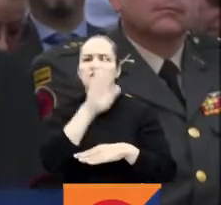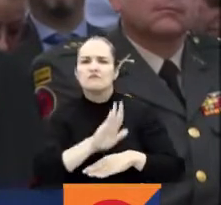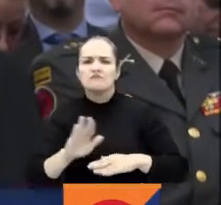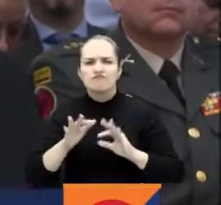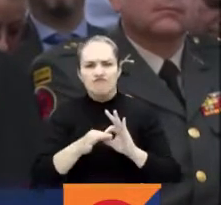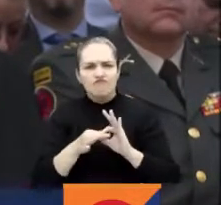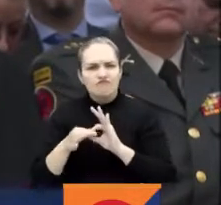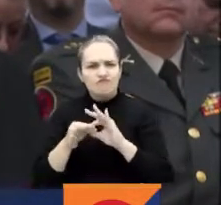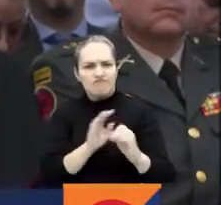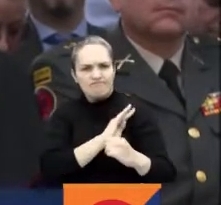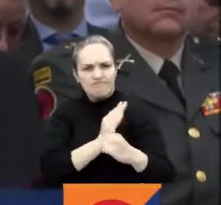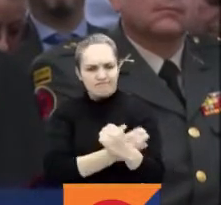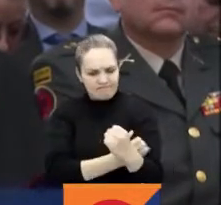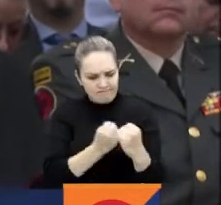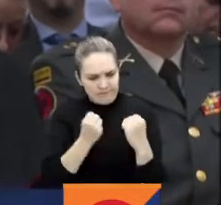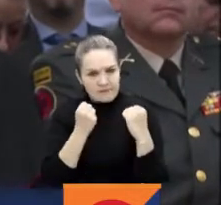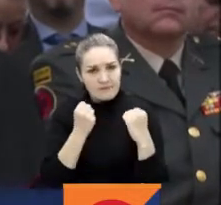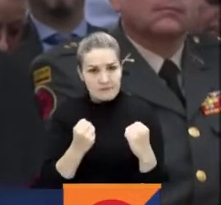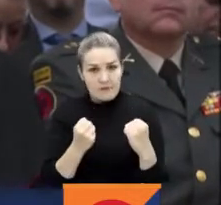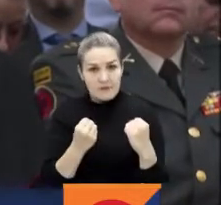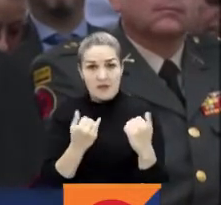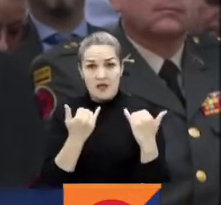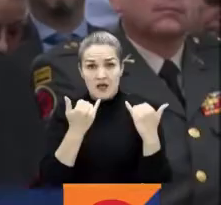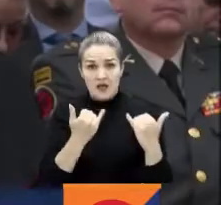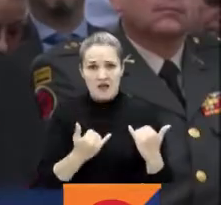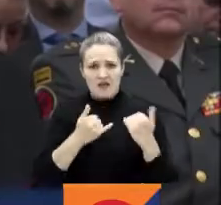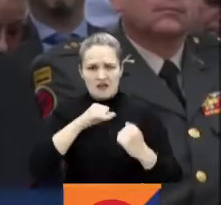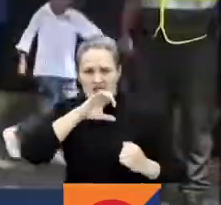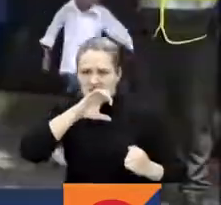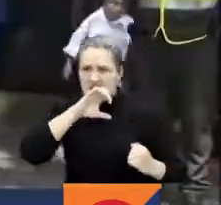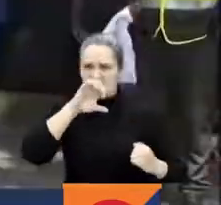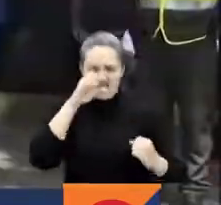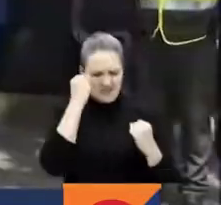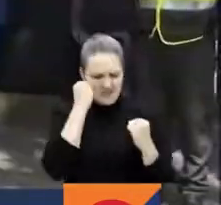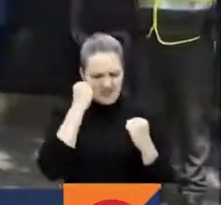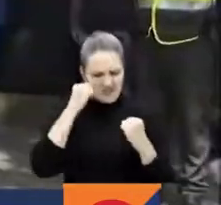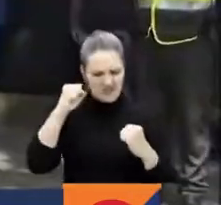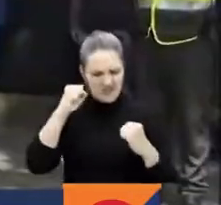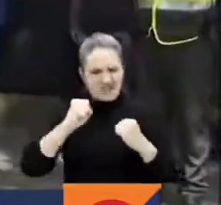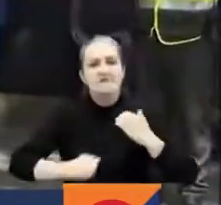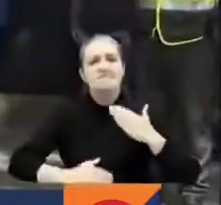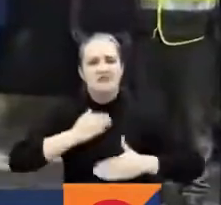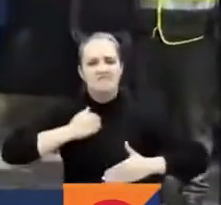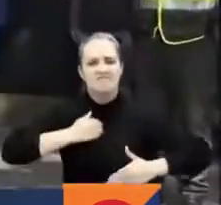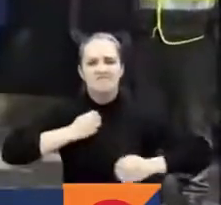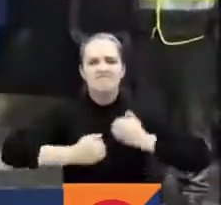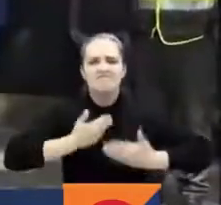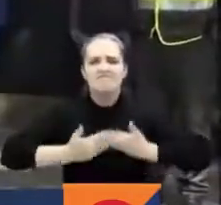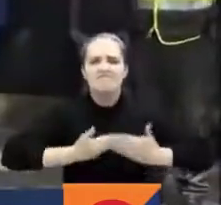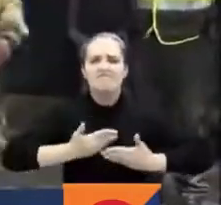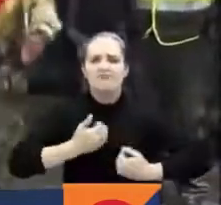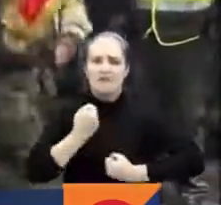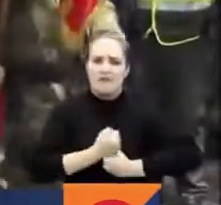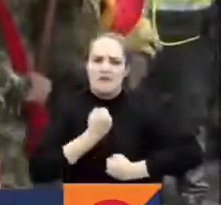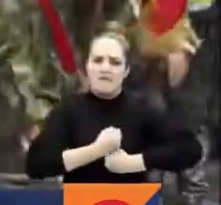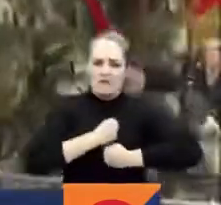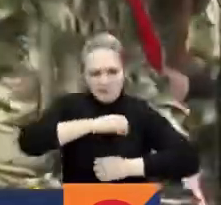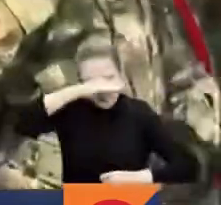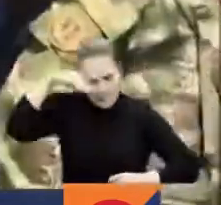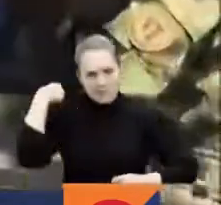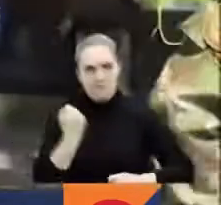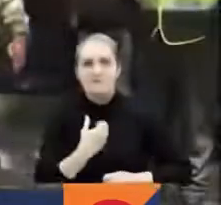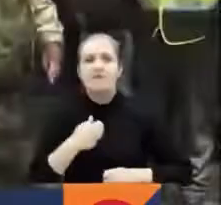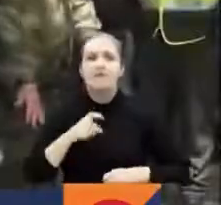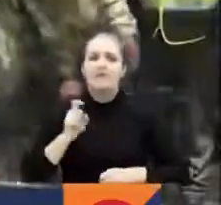a pagar el grito y poner el lobo para ponernos a trabajar. Como corresponde, con respeto, con honor a todos los